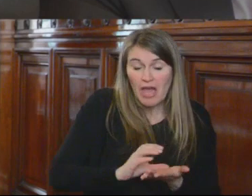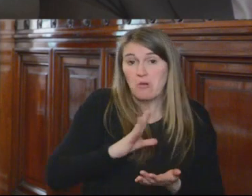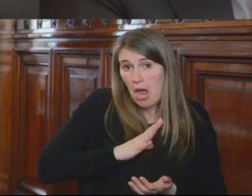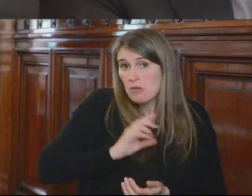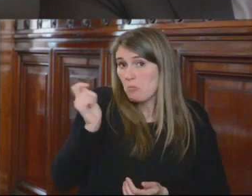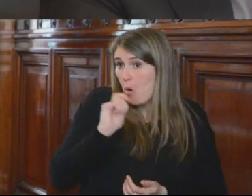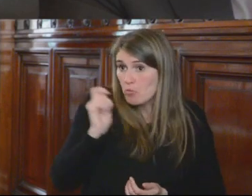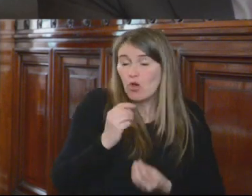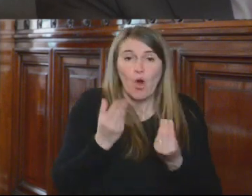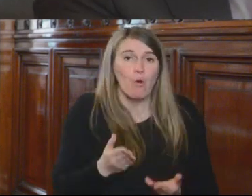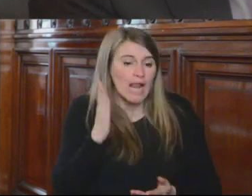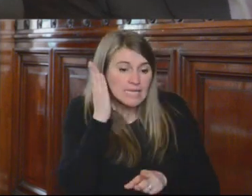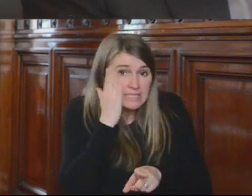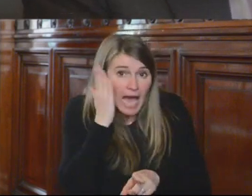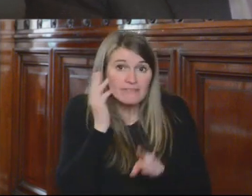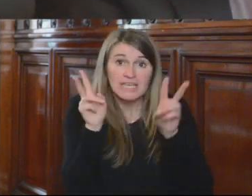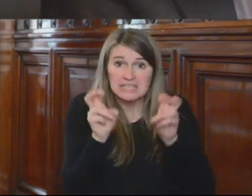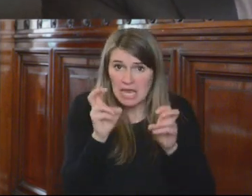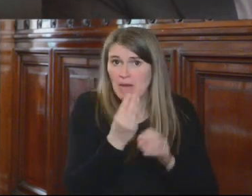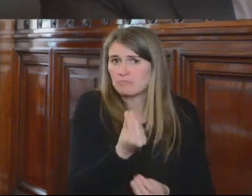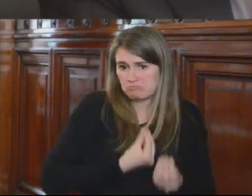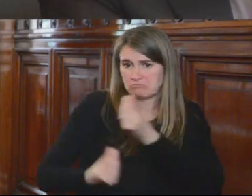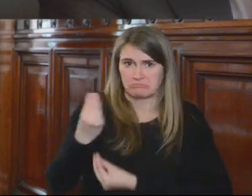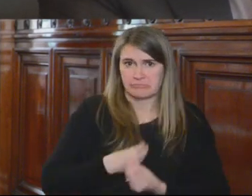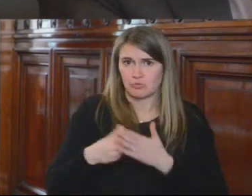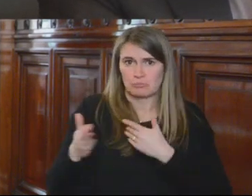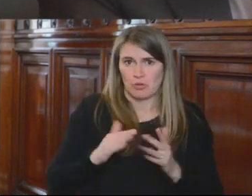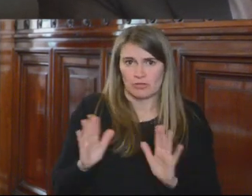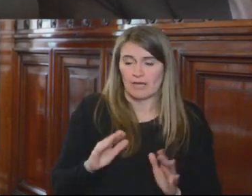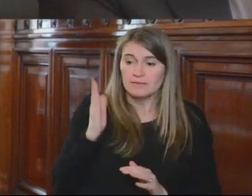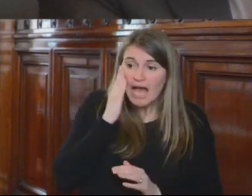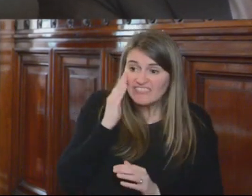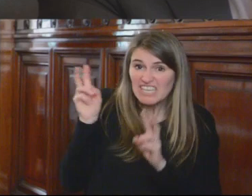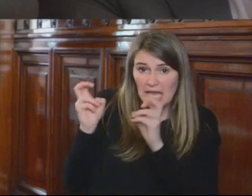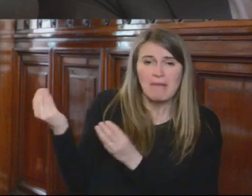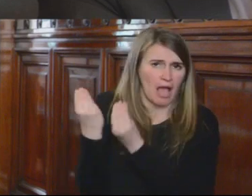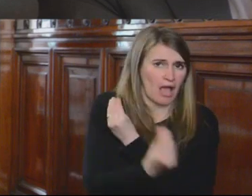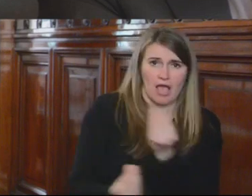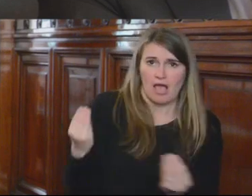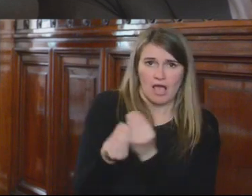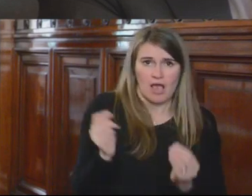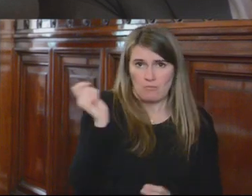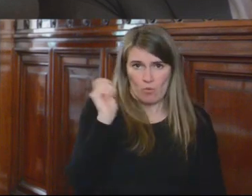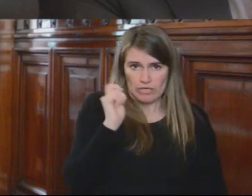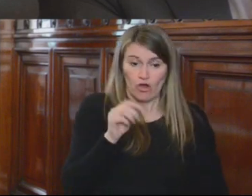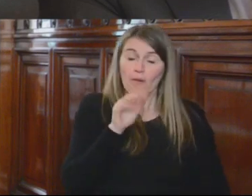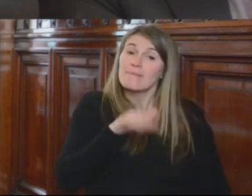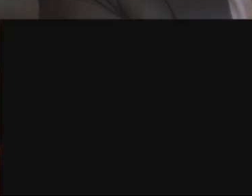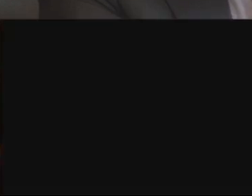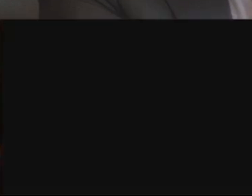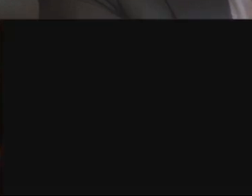que la idoneidad, salvo las excepciones establecidas por ley. En el caso particular de los servidores judiciales